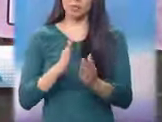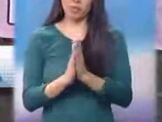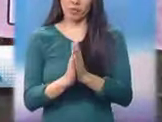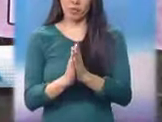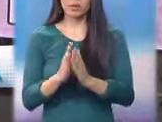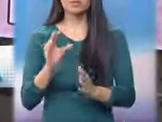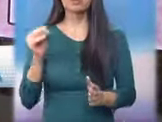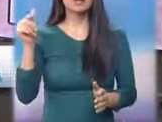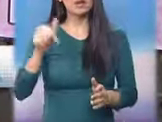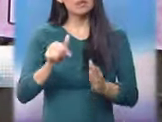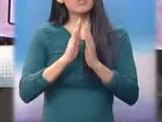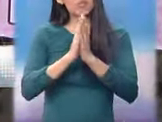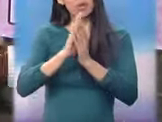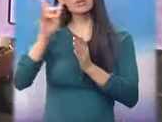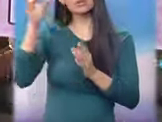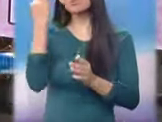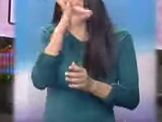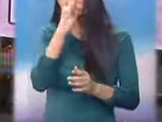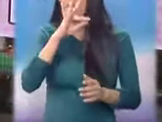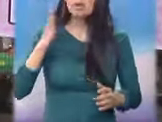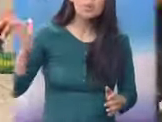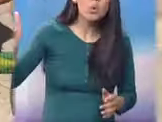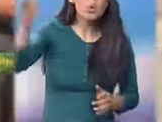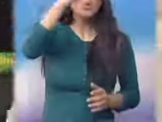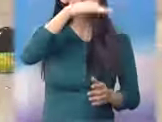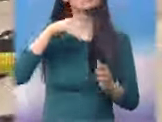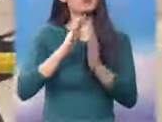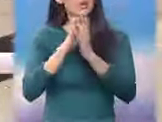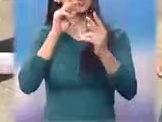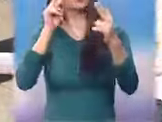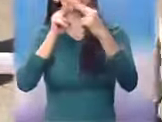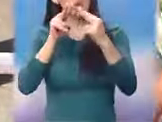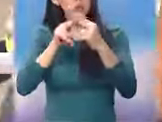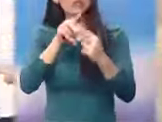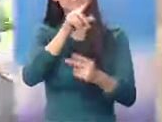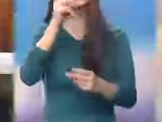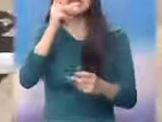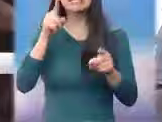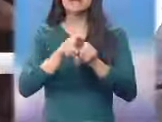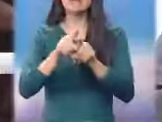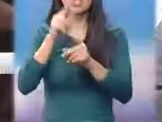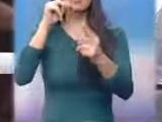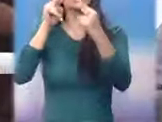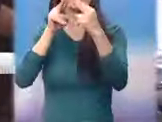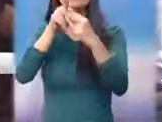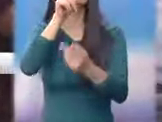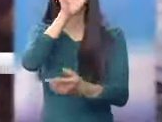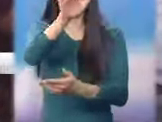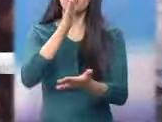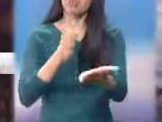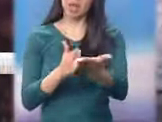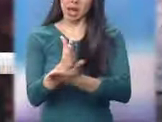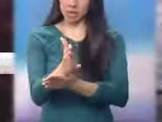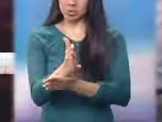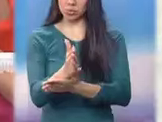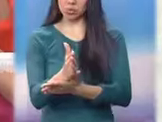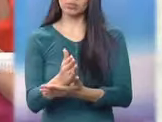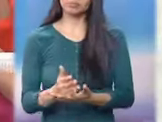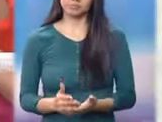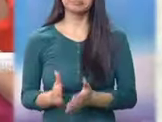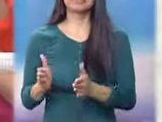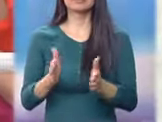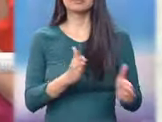La coordinadora hace un llamado a las mujeres para que conozcan y exijan sus derechos. Por una Guatemala en paz, Luis Ache